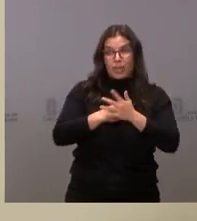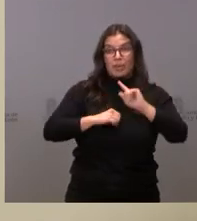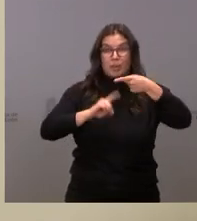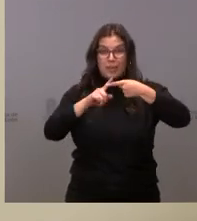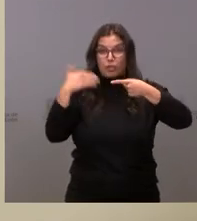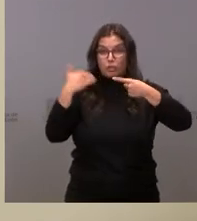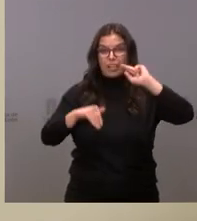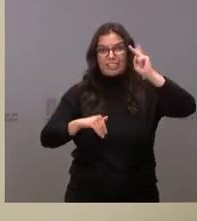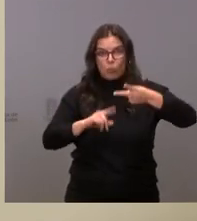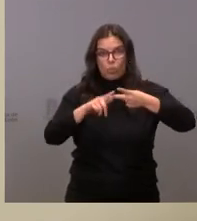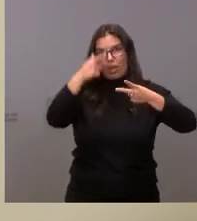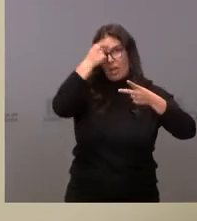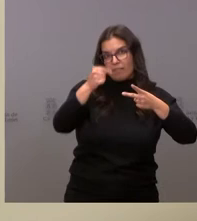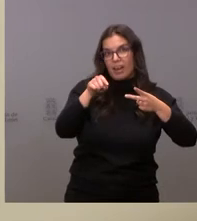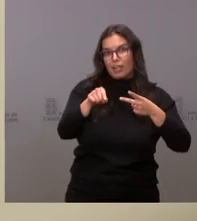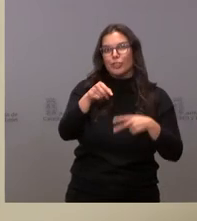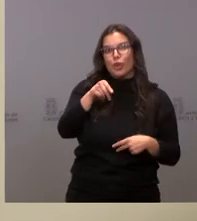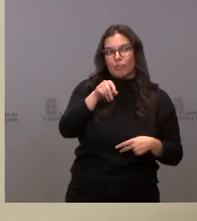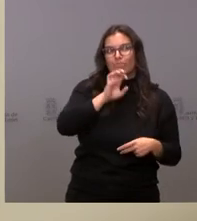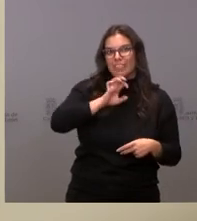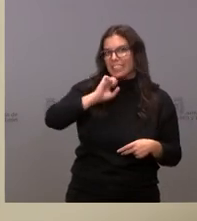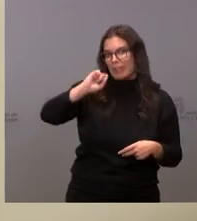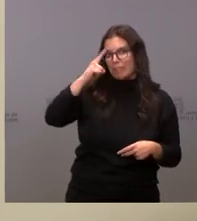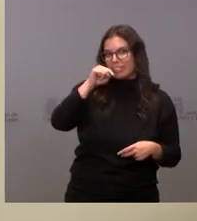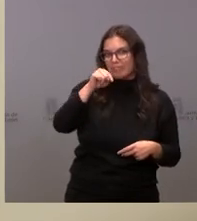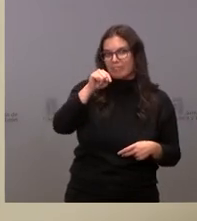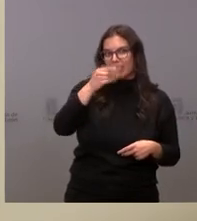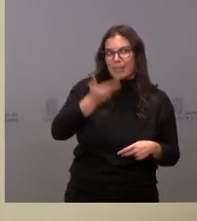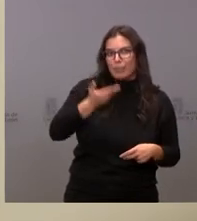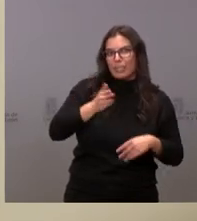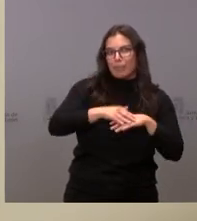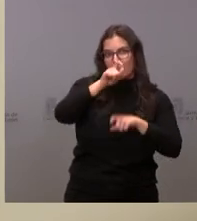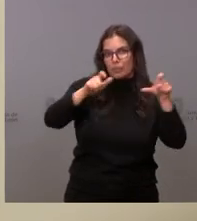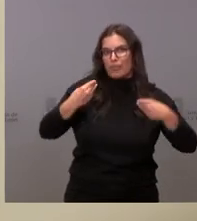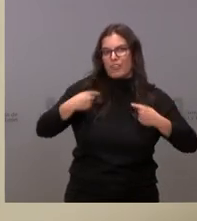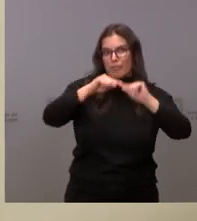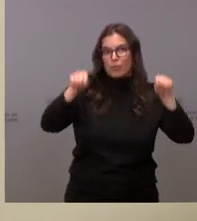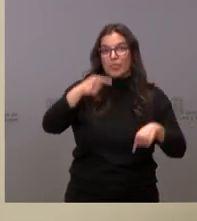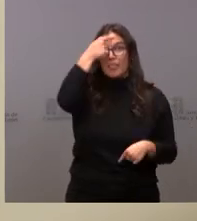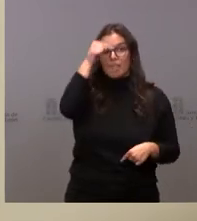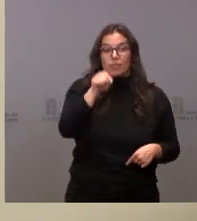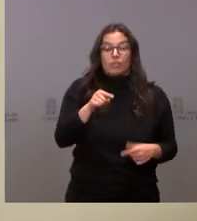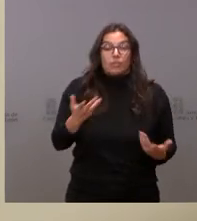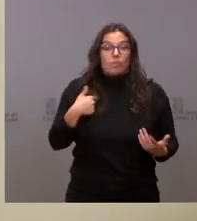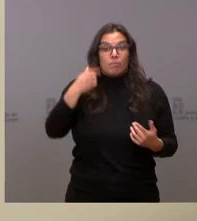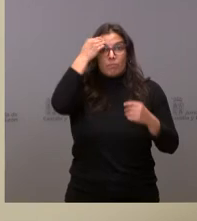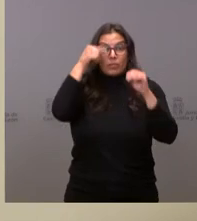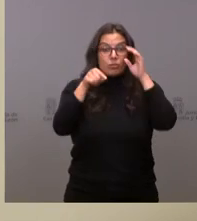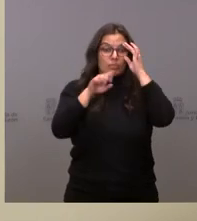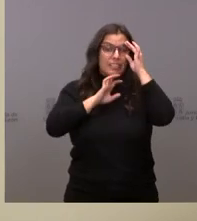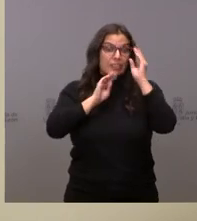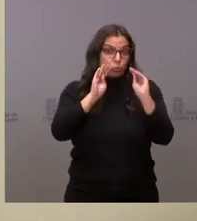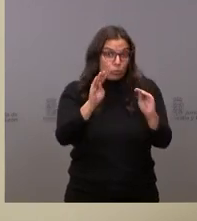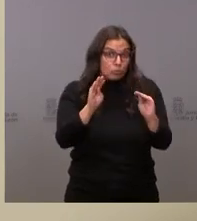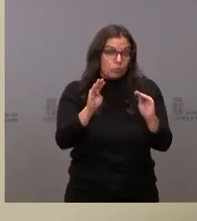creo que esto sí que les interesa a los ciudadanos de Ávila y yo creo que en ese interés es